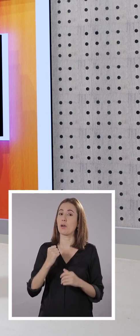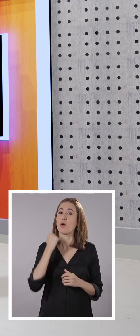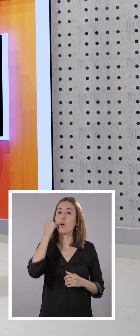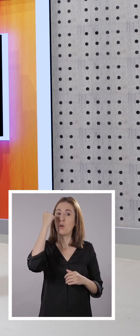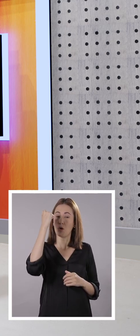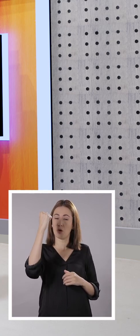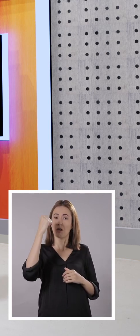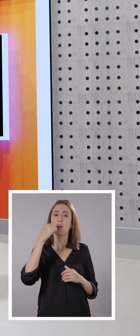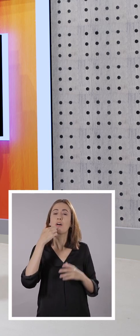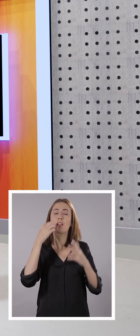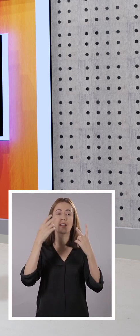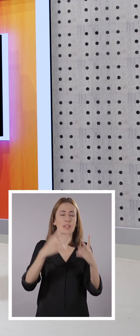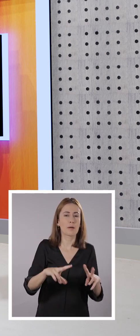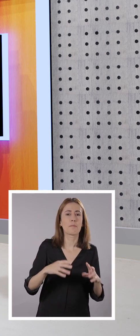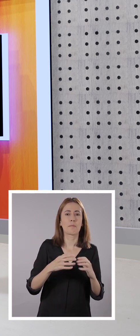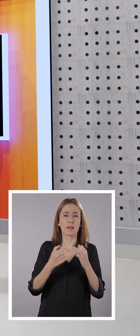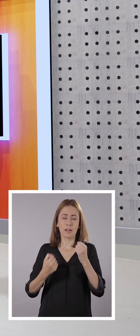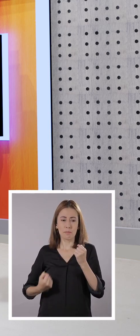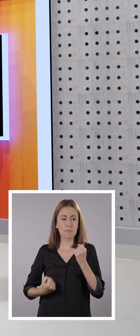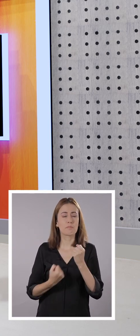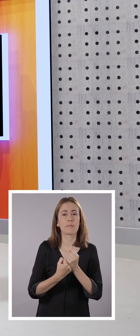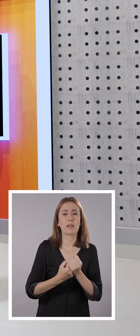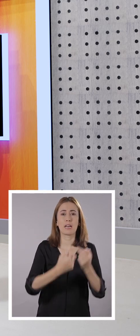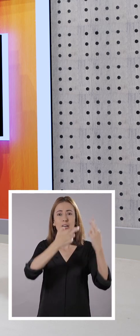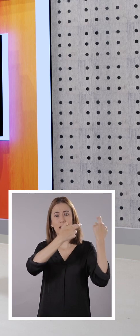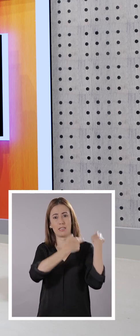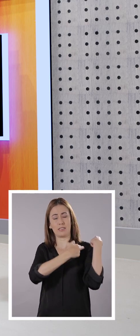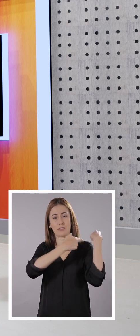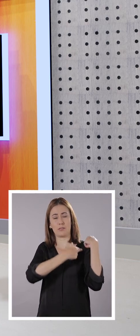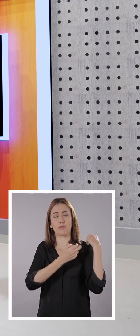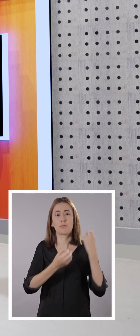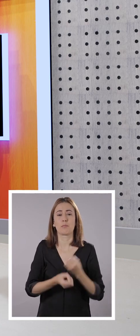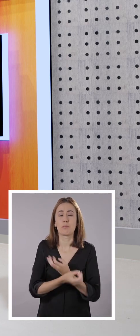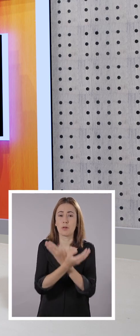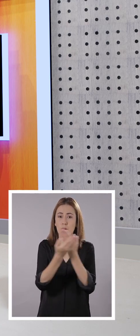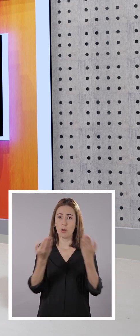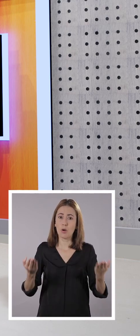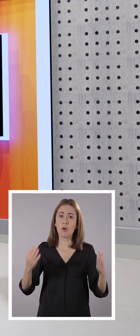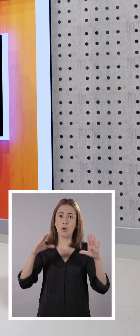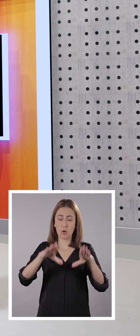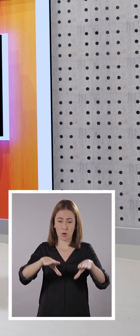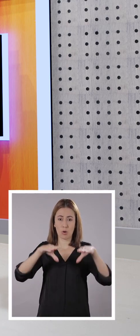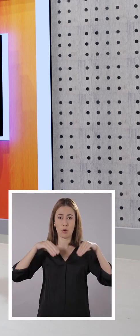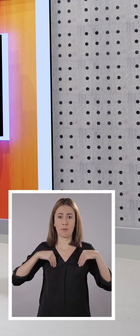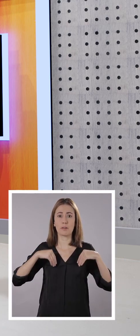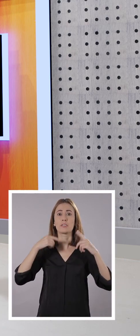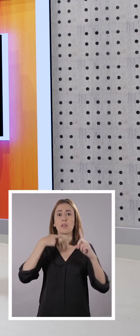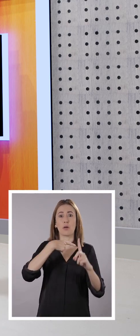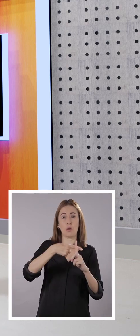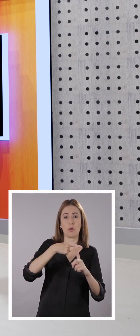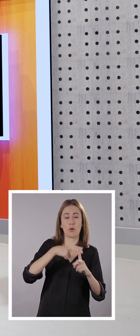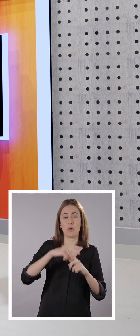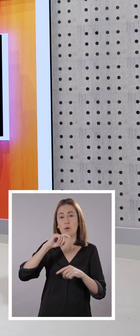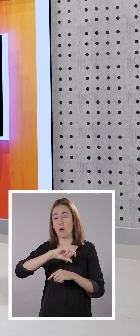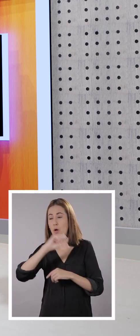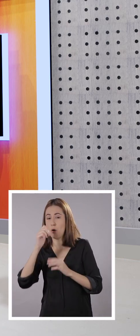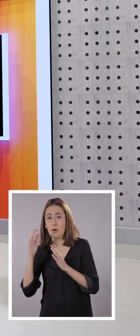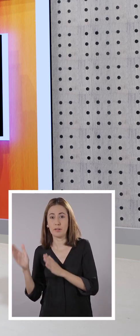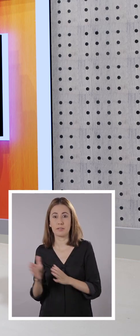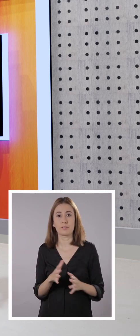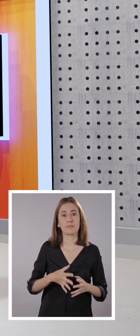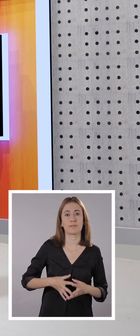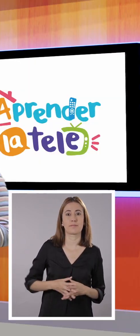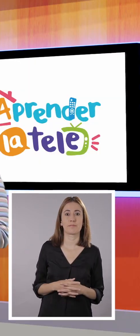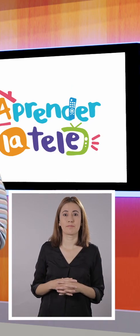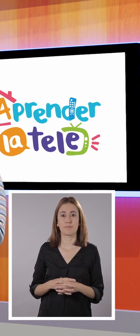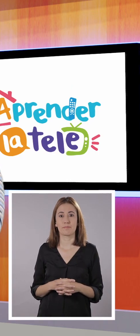solo ganar, sino la responsabilidad que tienes de hacer cosas positivas para otros y para ti mismo.